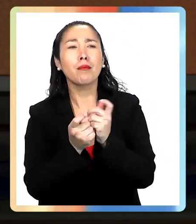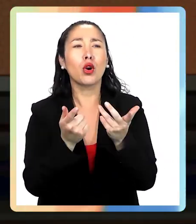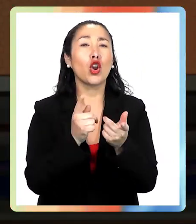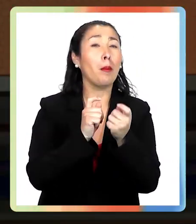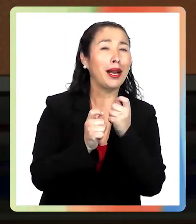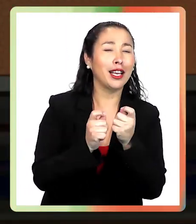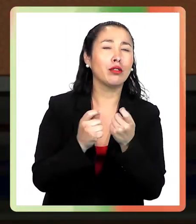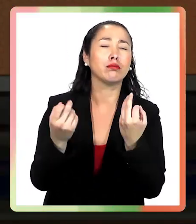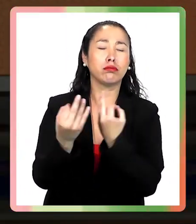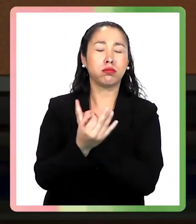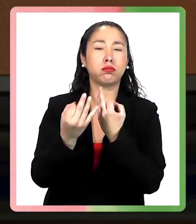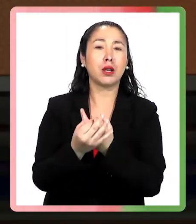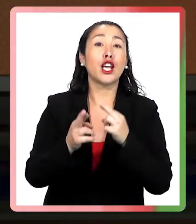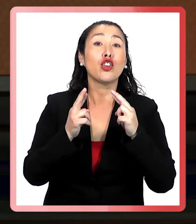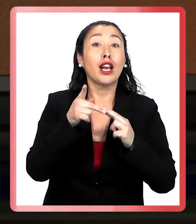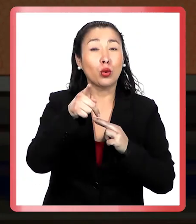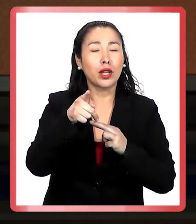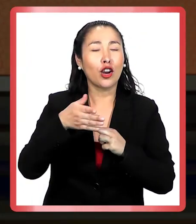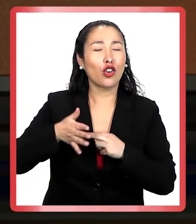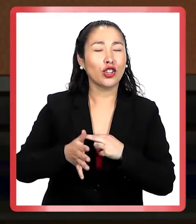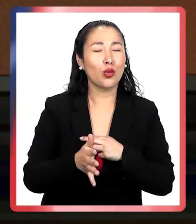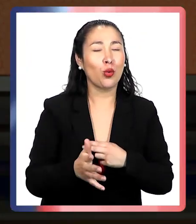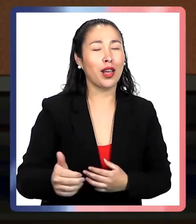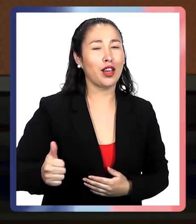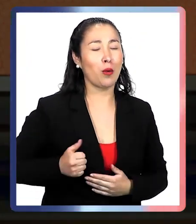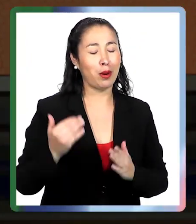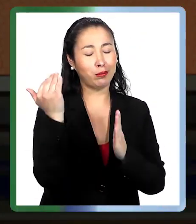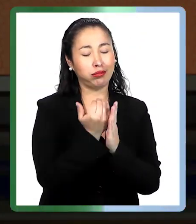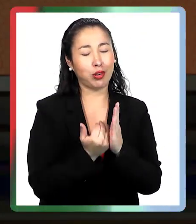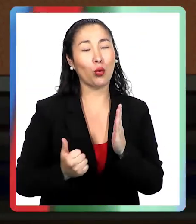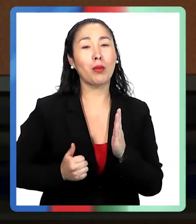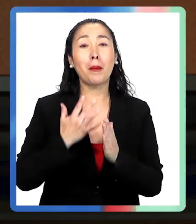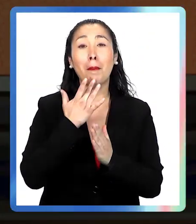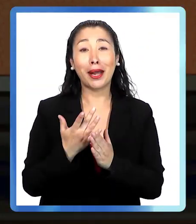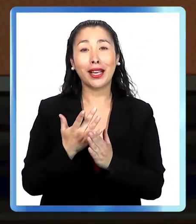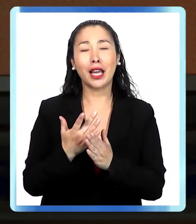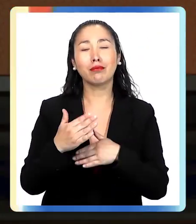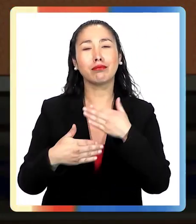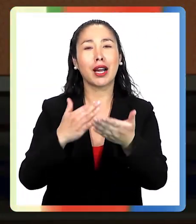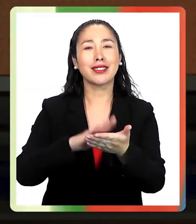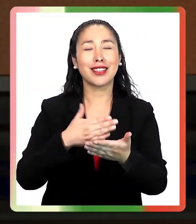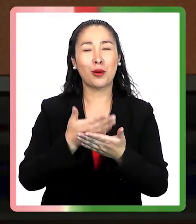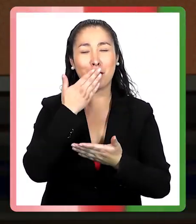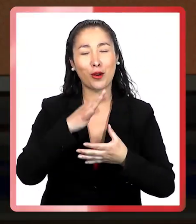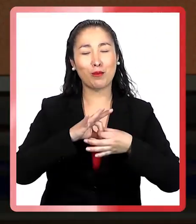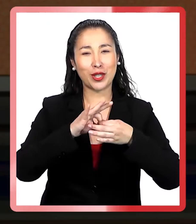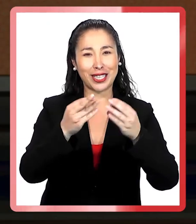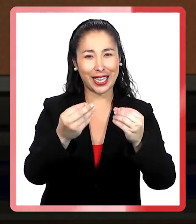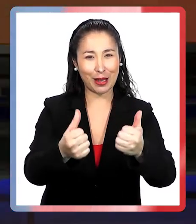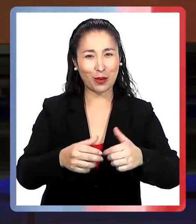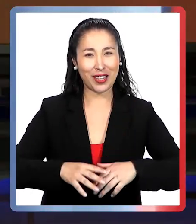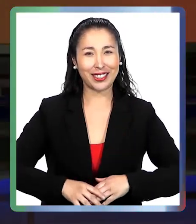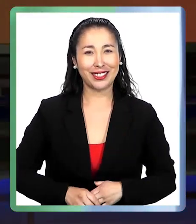los riesgos y esperamos que usted los siga y los cumpla fielmente para que tengamos una buena salud. Muchas gracias, que esté